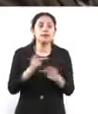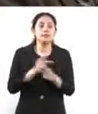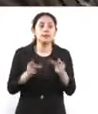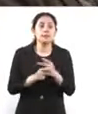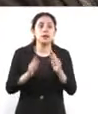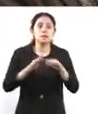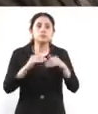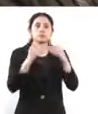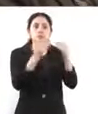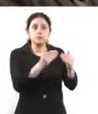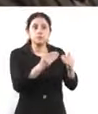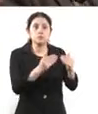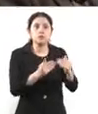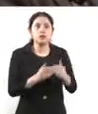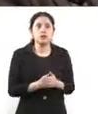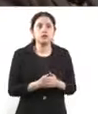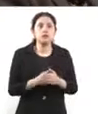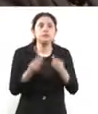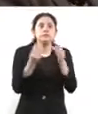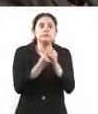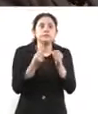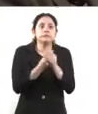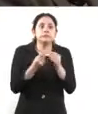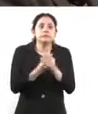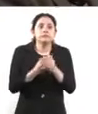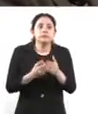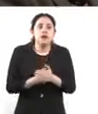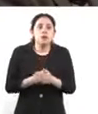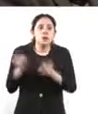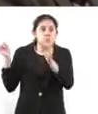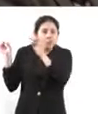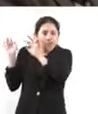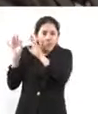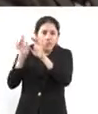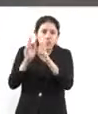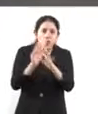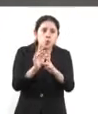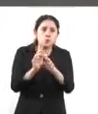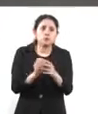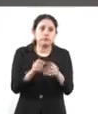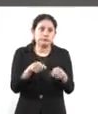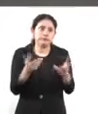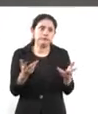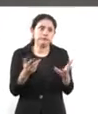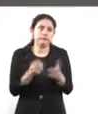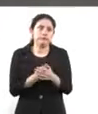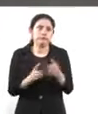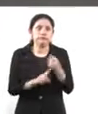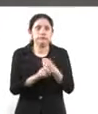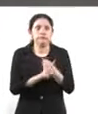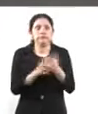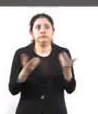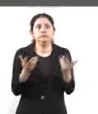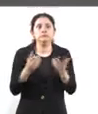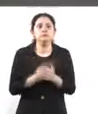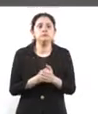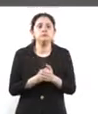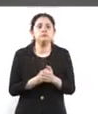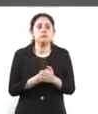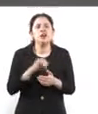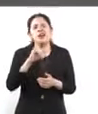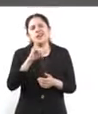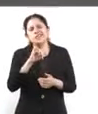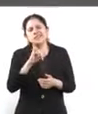y suelen llegar porros, etcétera. Entonces, afuera estaría obviamente la… Sí. Dado caso. Siempre, cuando